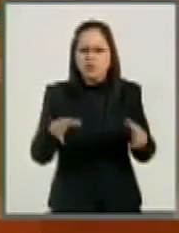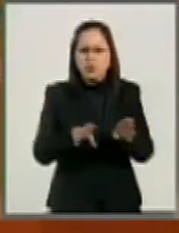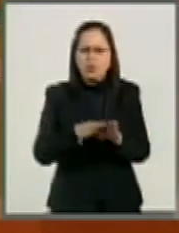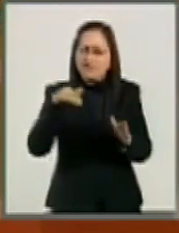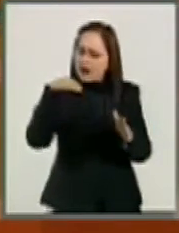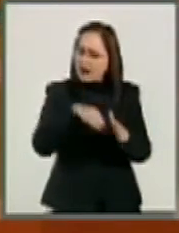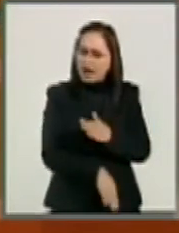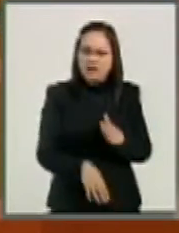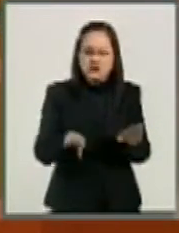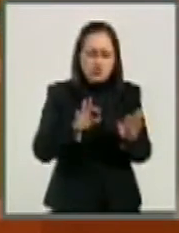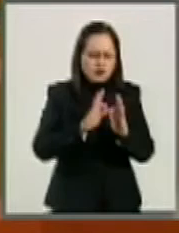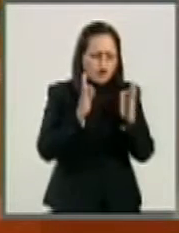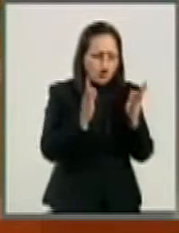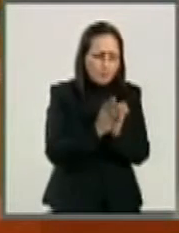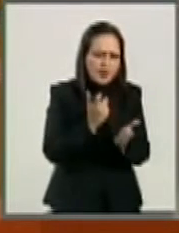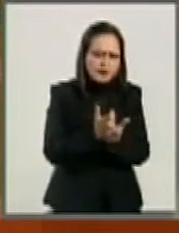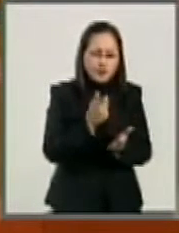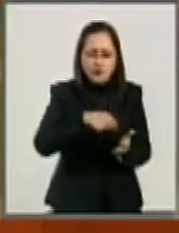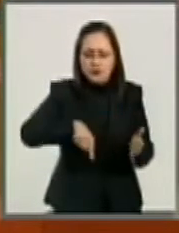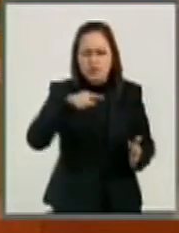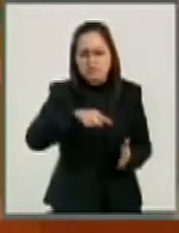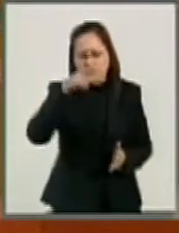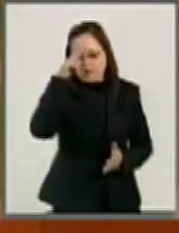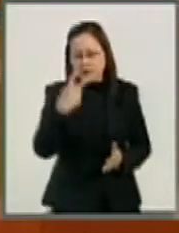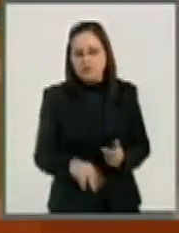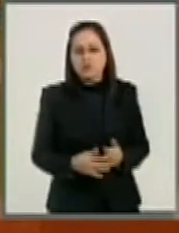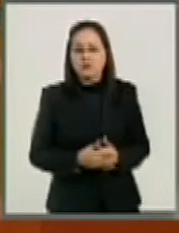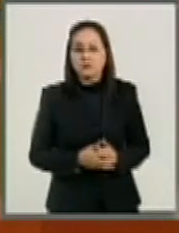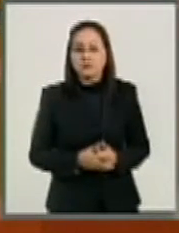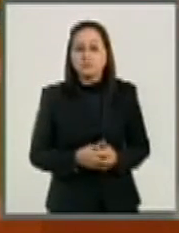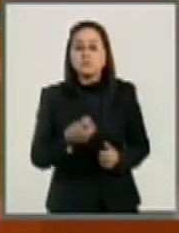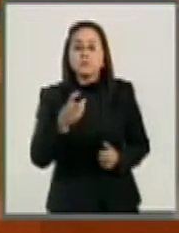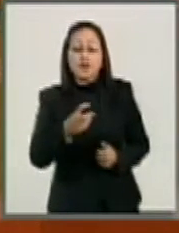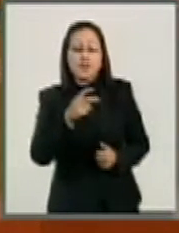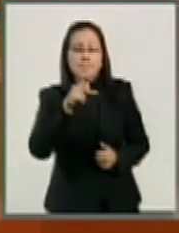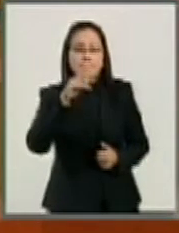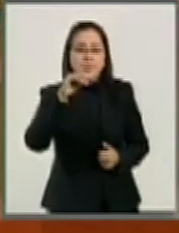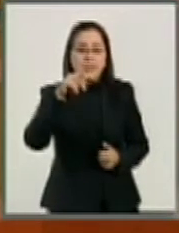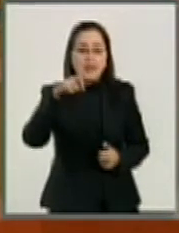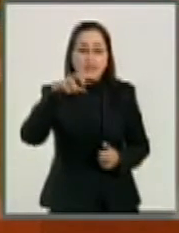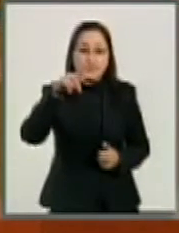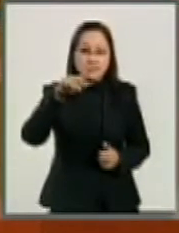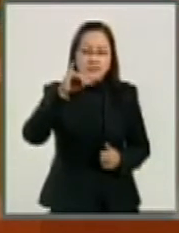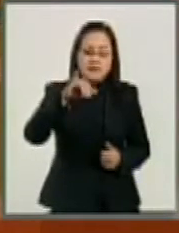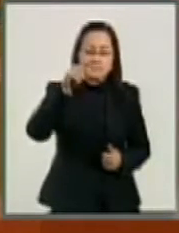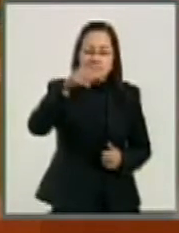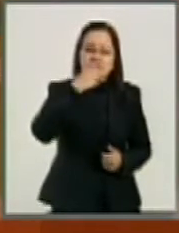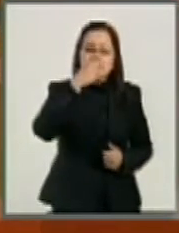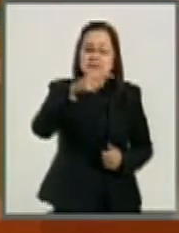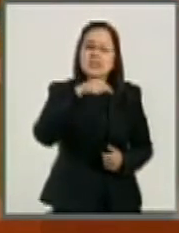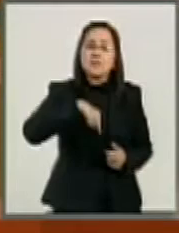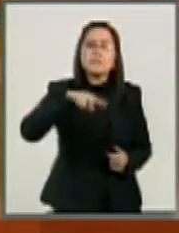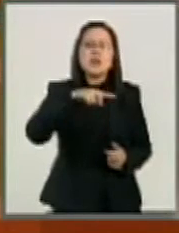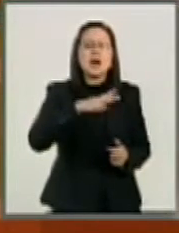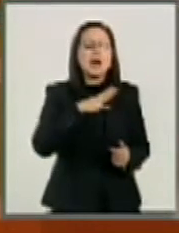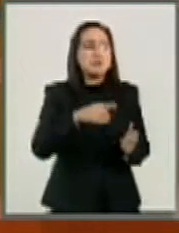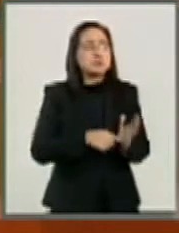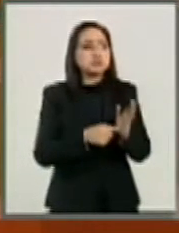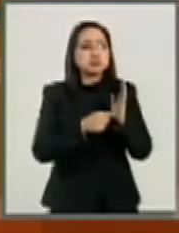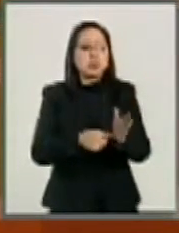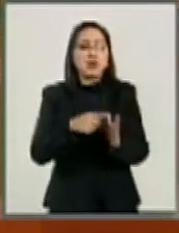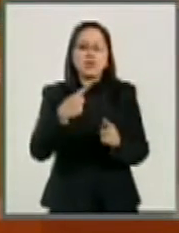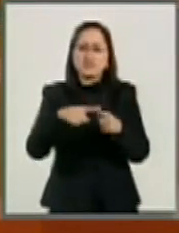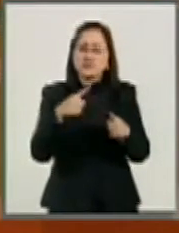hegemónico. El estudio de Thomas Piketty en el capital del siglo XXI así lo demostró con